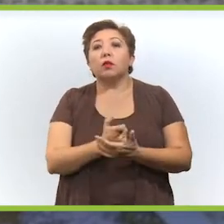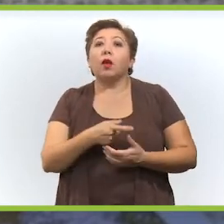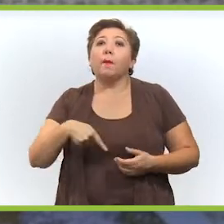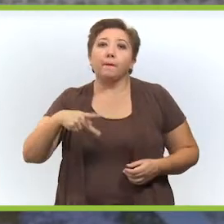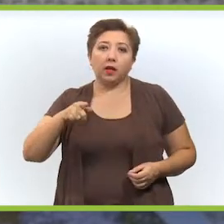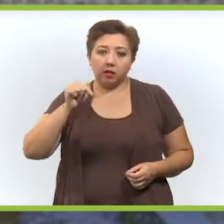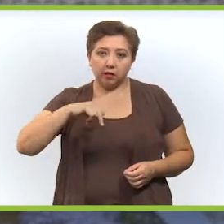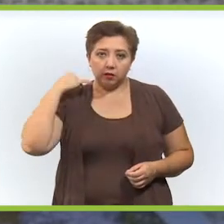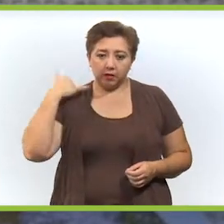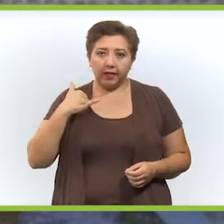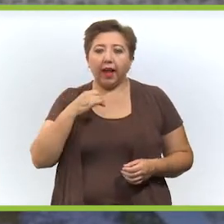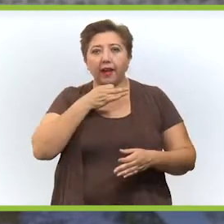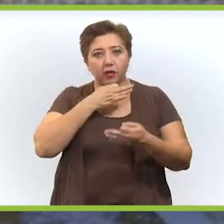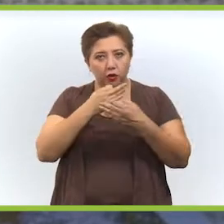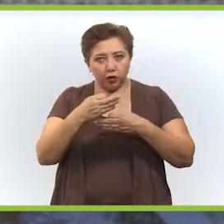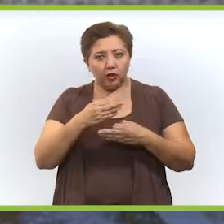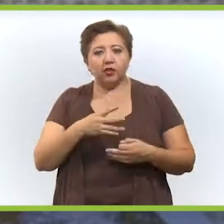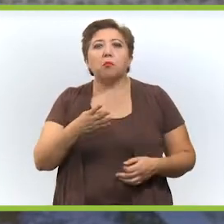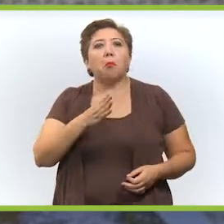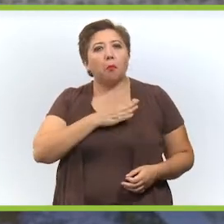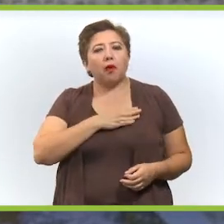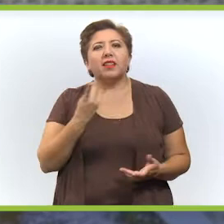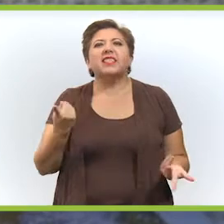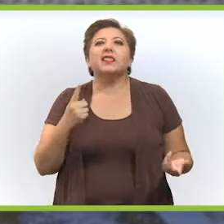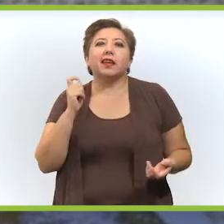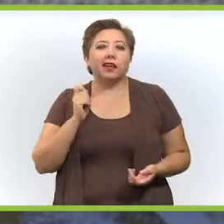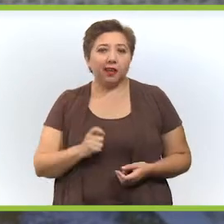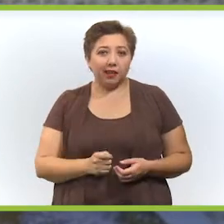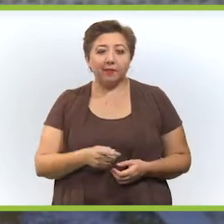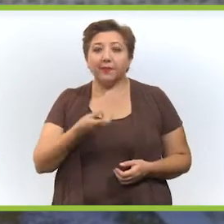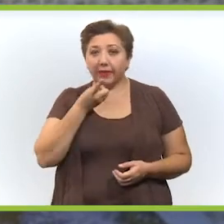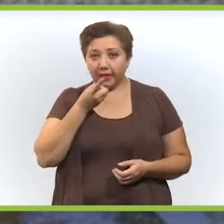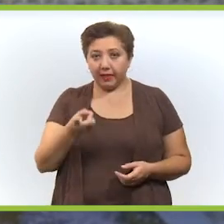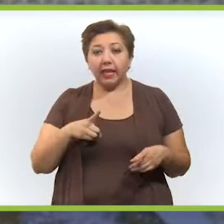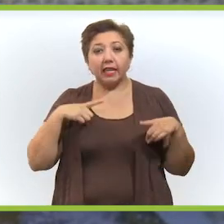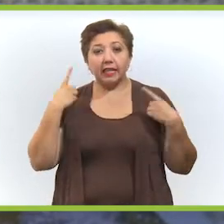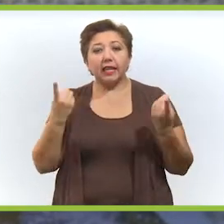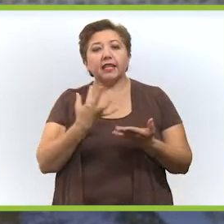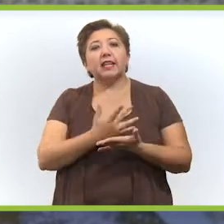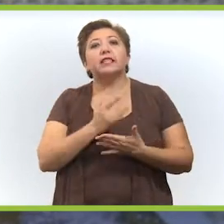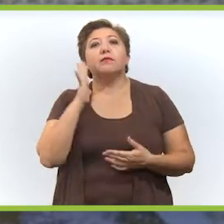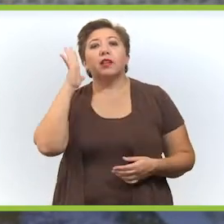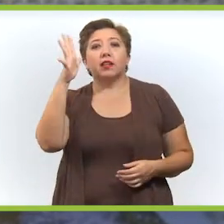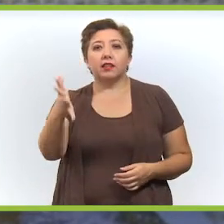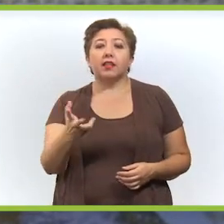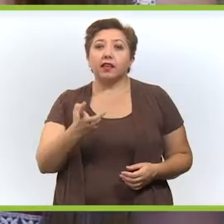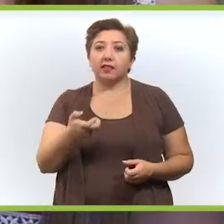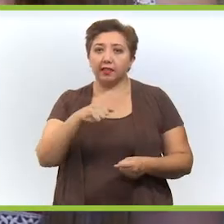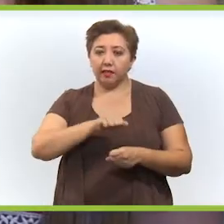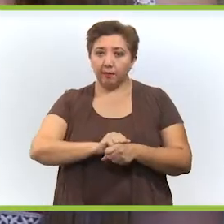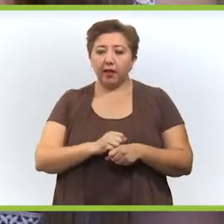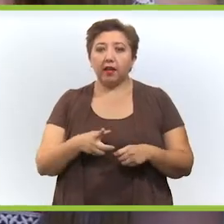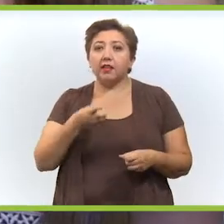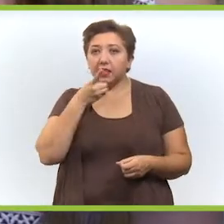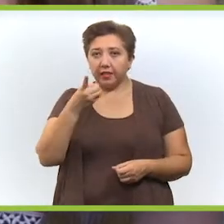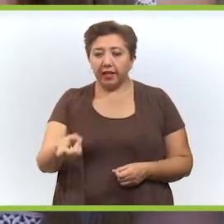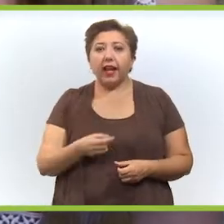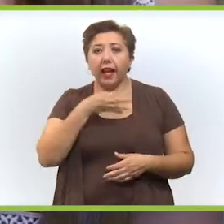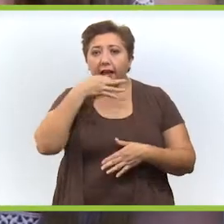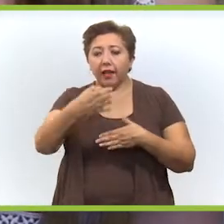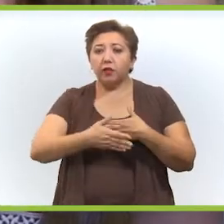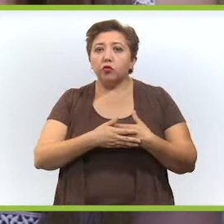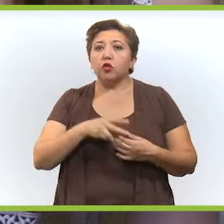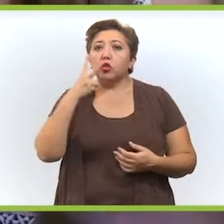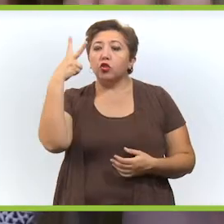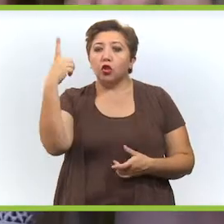económica, pero en Yucatán hay noticias positivas que sin duda alguna dan esperanza. Esta semana se dieron a